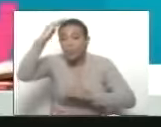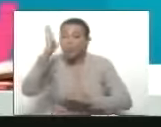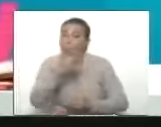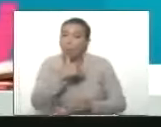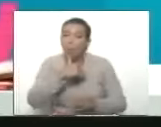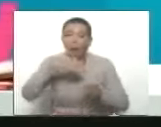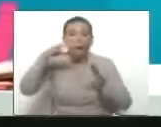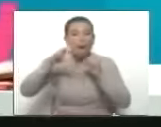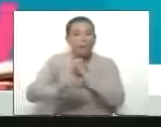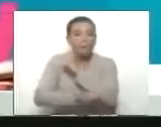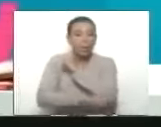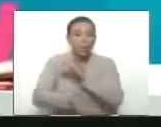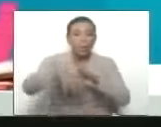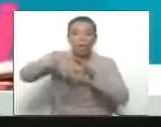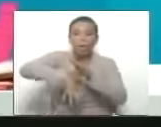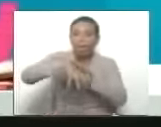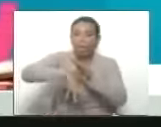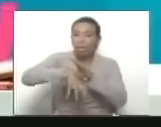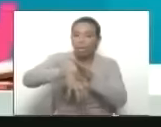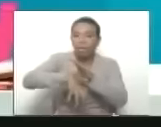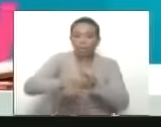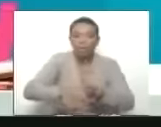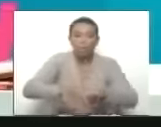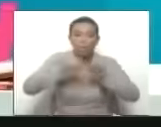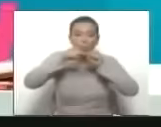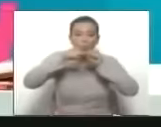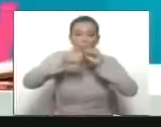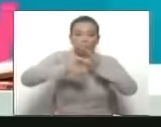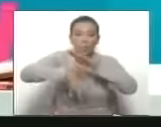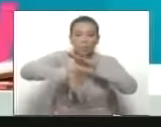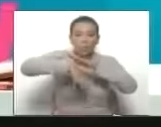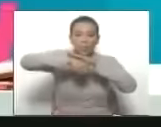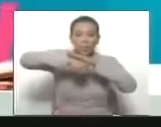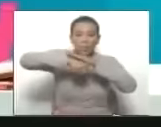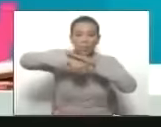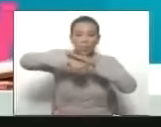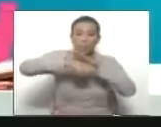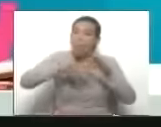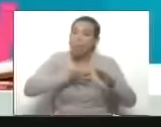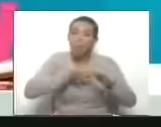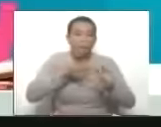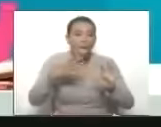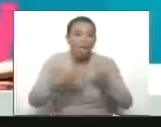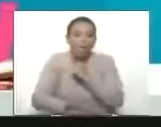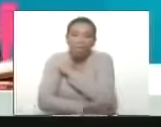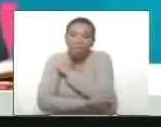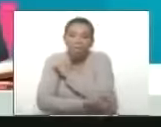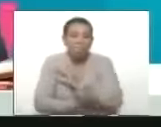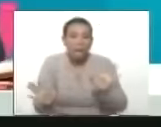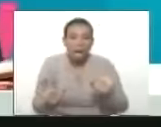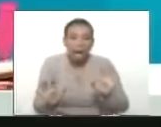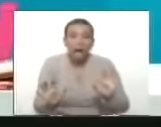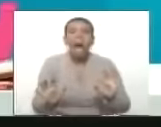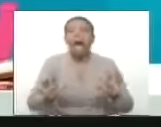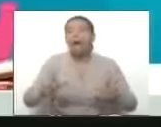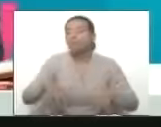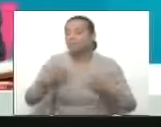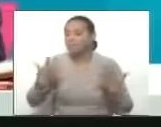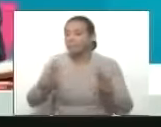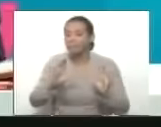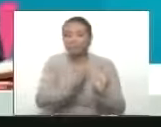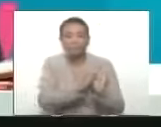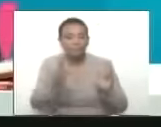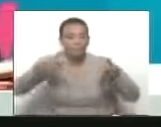en su salud en su estabilidad en su felicidad en su tranquilidad en toda su vida aquí están los programas